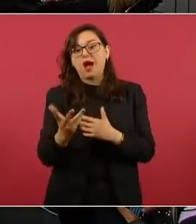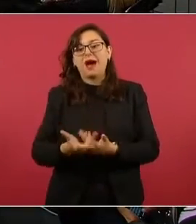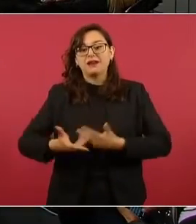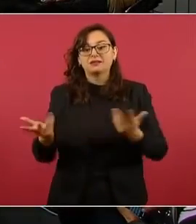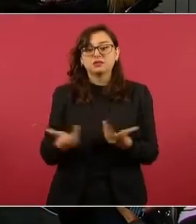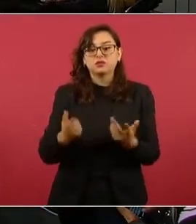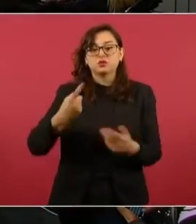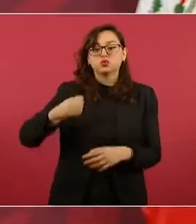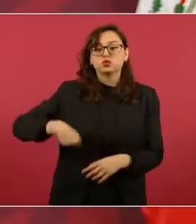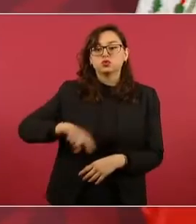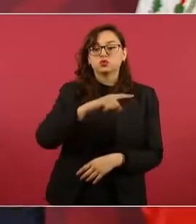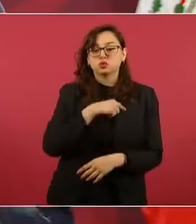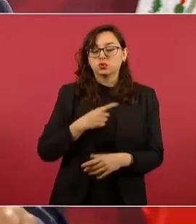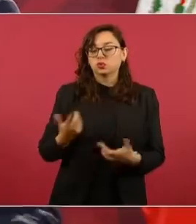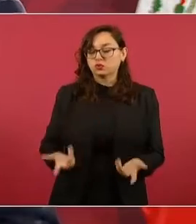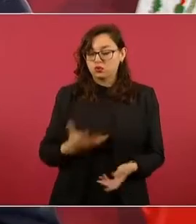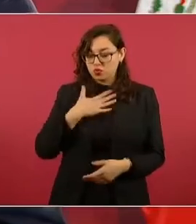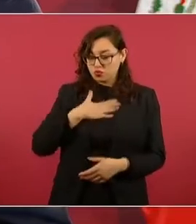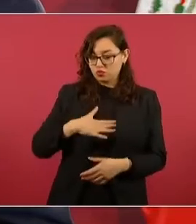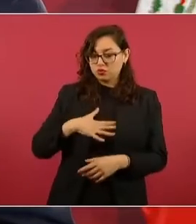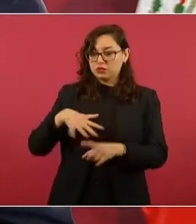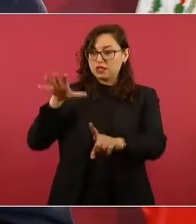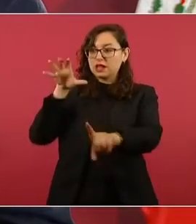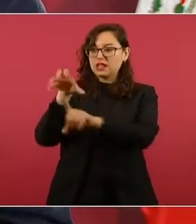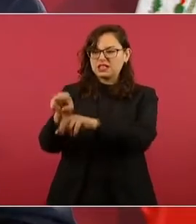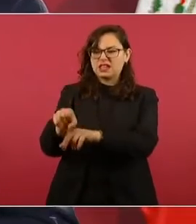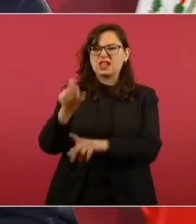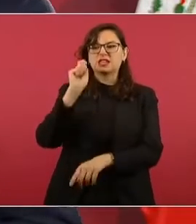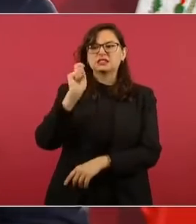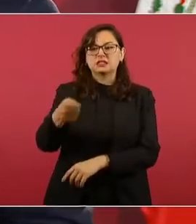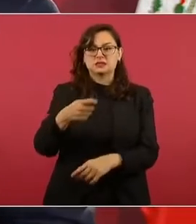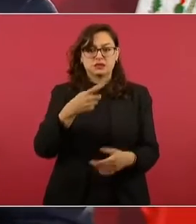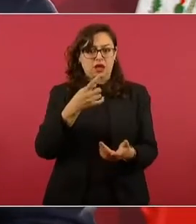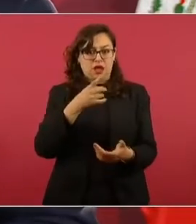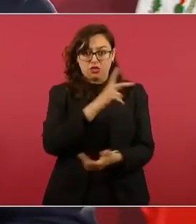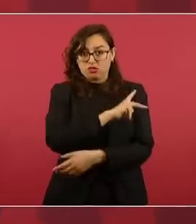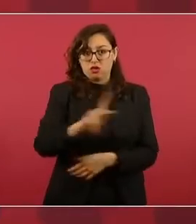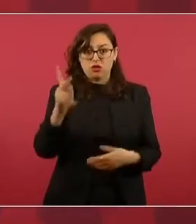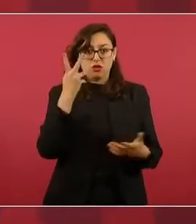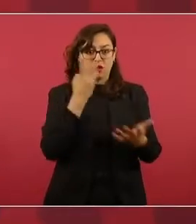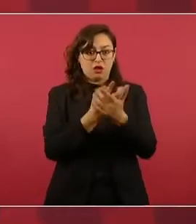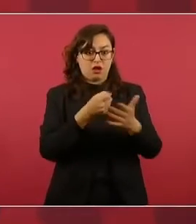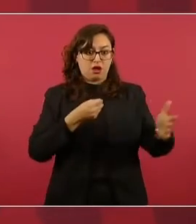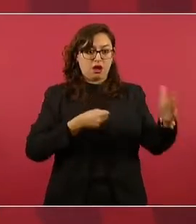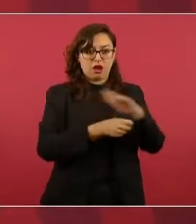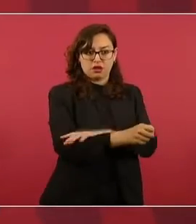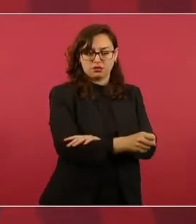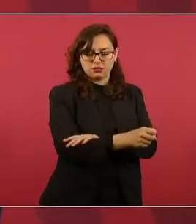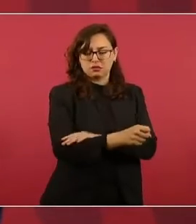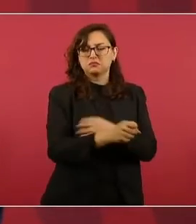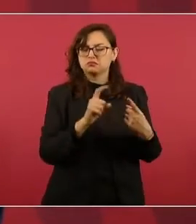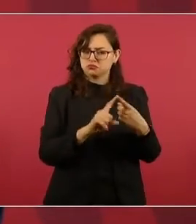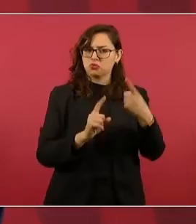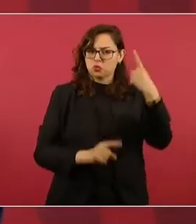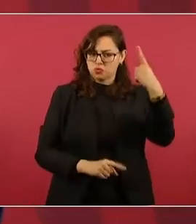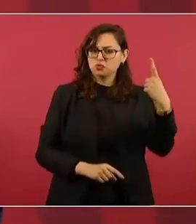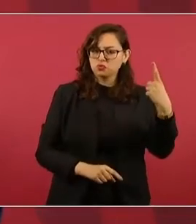encarcelar a agentes, sino prevenir que no haya repetición.